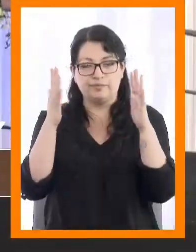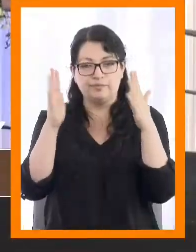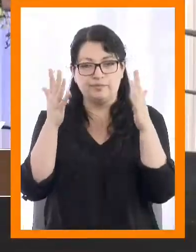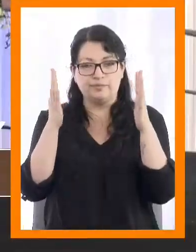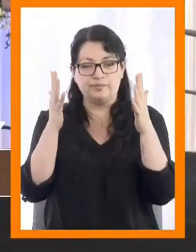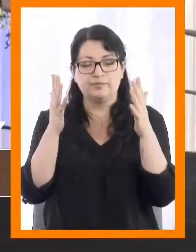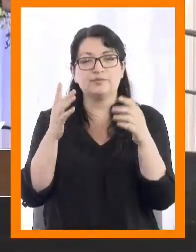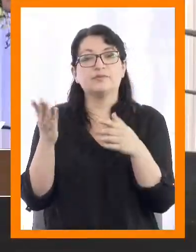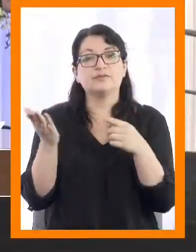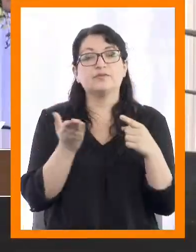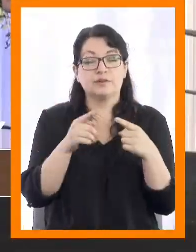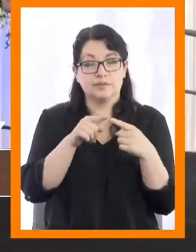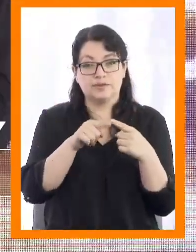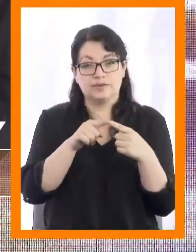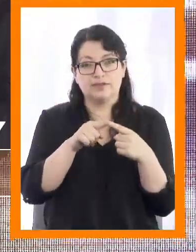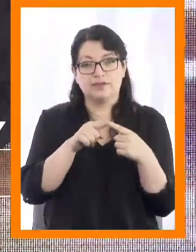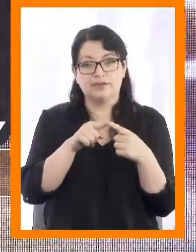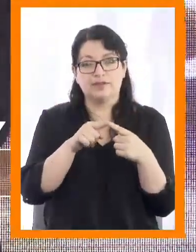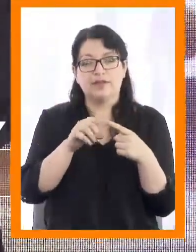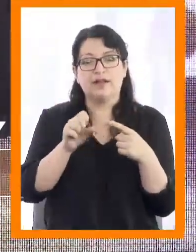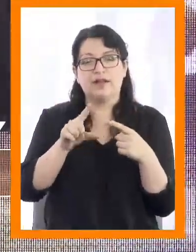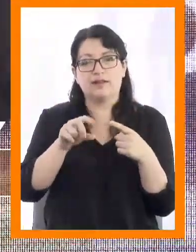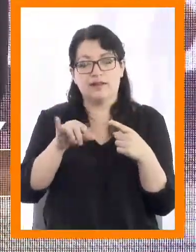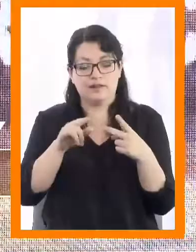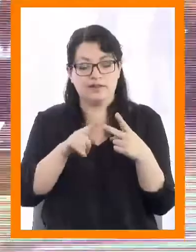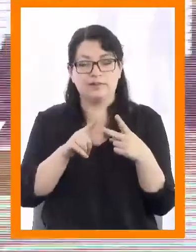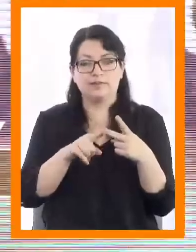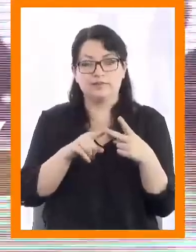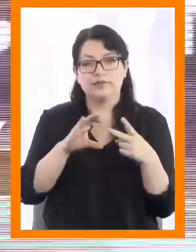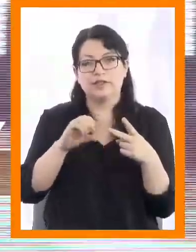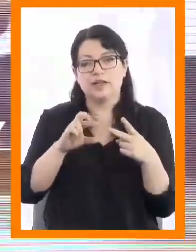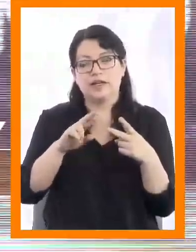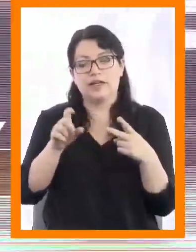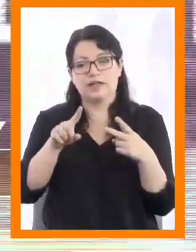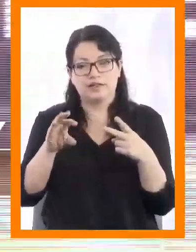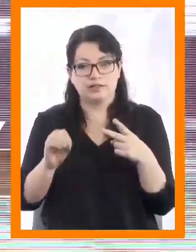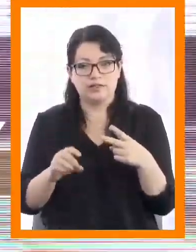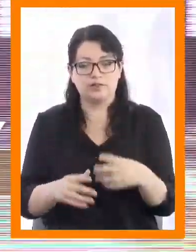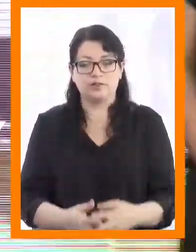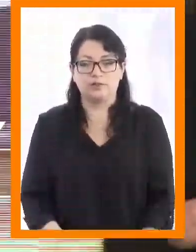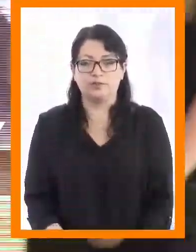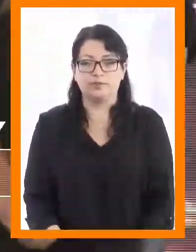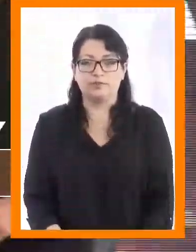Daniela Noemí Carrasco Aldana, Eric Nicolás Carrasco Díaz.